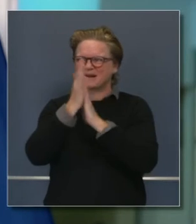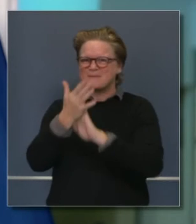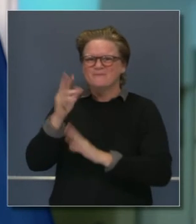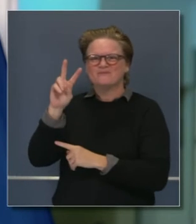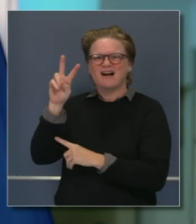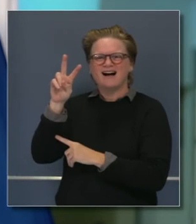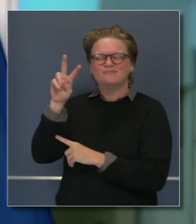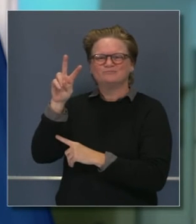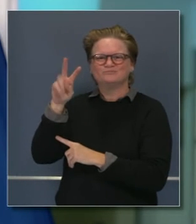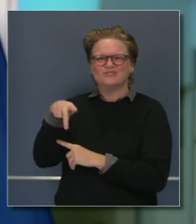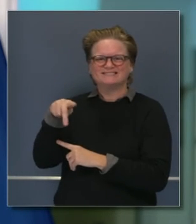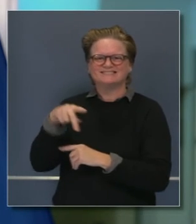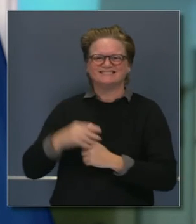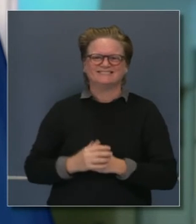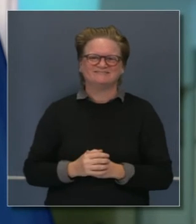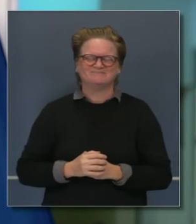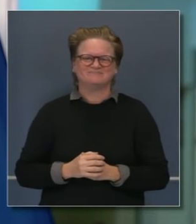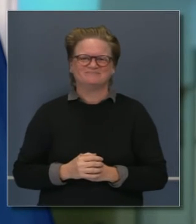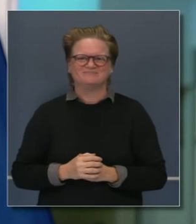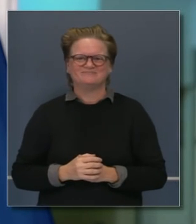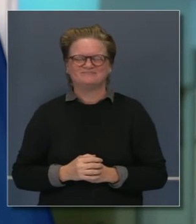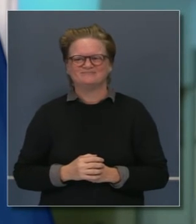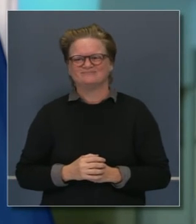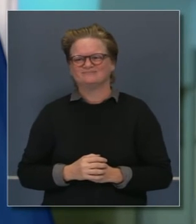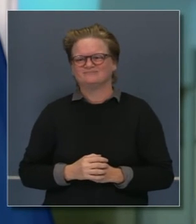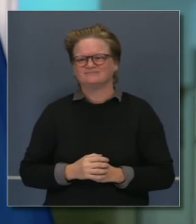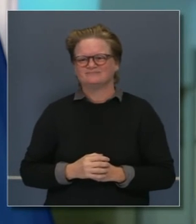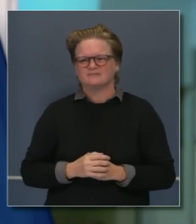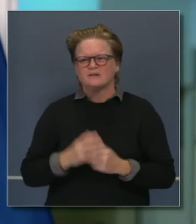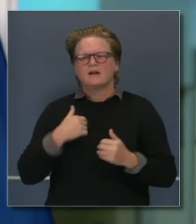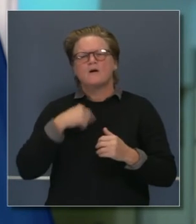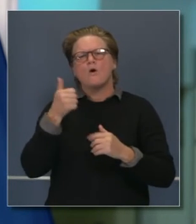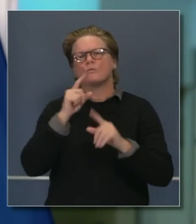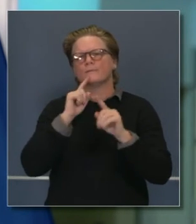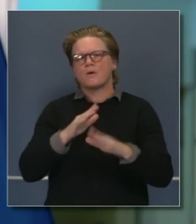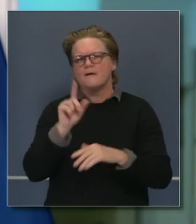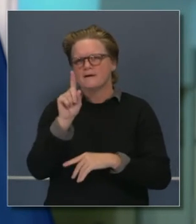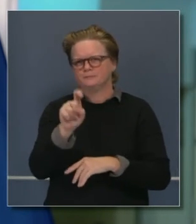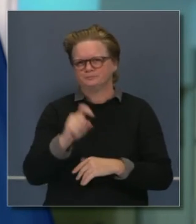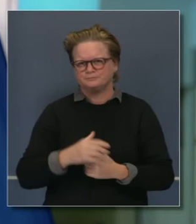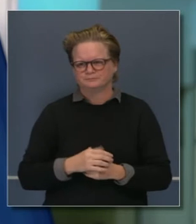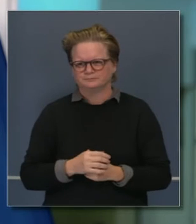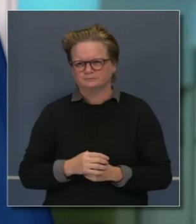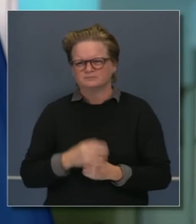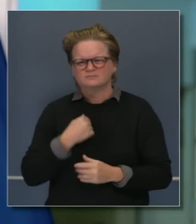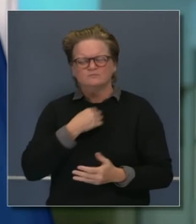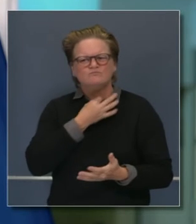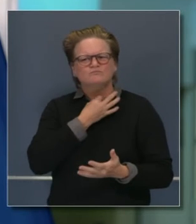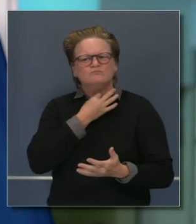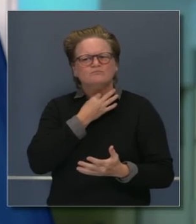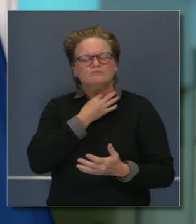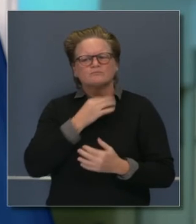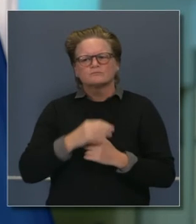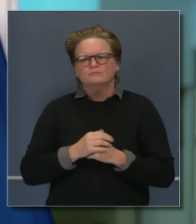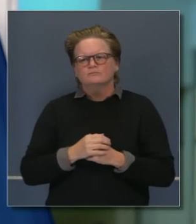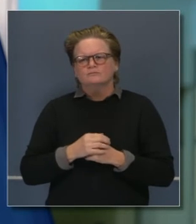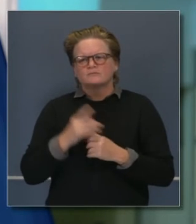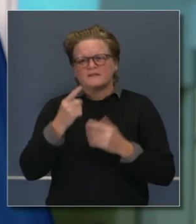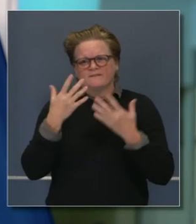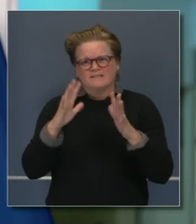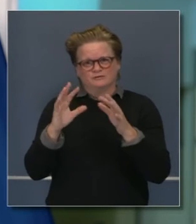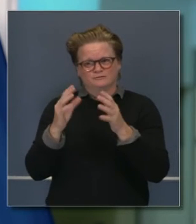¿Qué tal, gobernador? Me pregunto si ha hablado usted con el presidente electo Biden y la